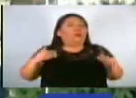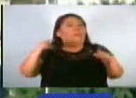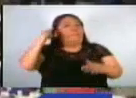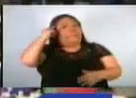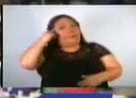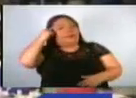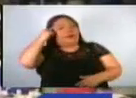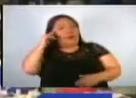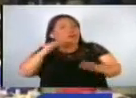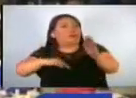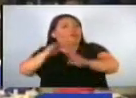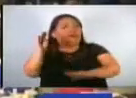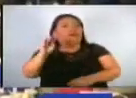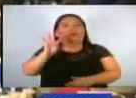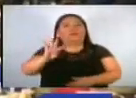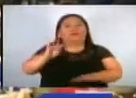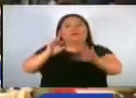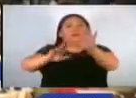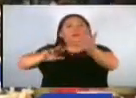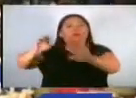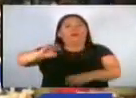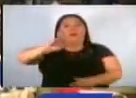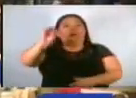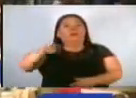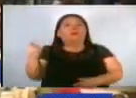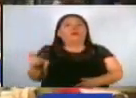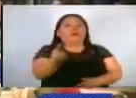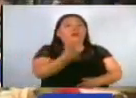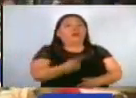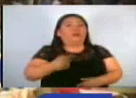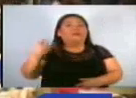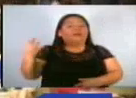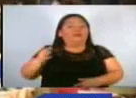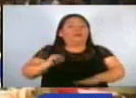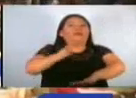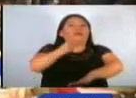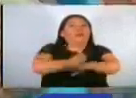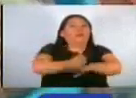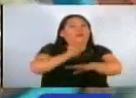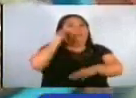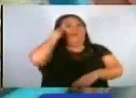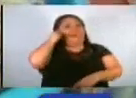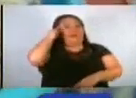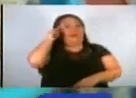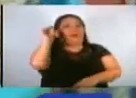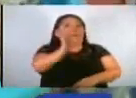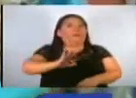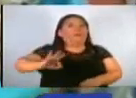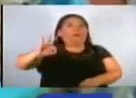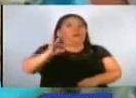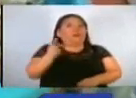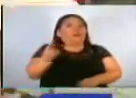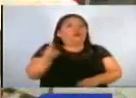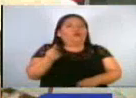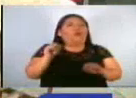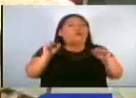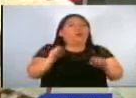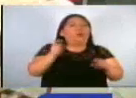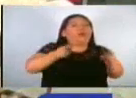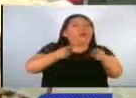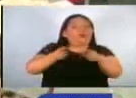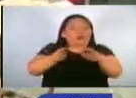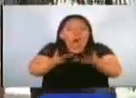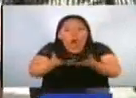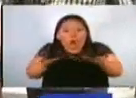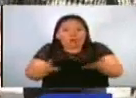consideró más del 48% de las personas, que deben implementarse medidas para mejorar la economía y para controlar el costo de la